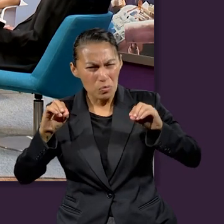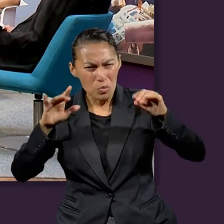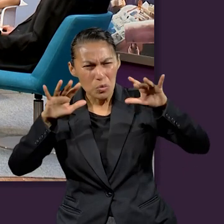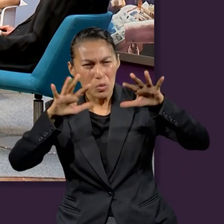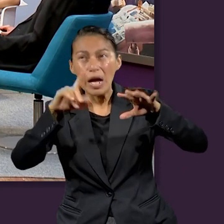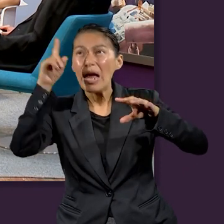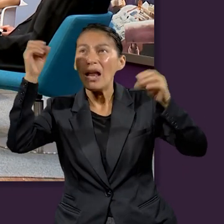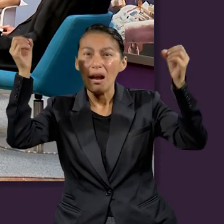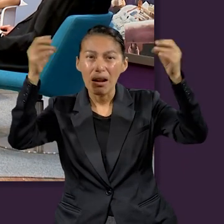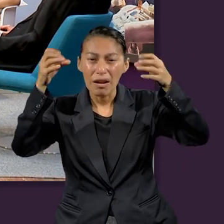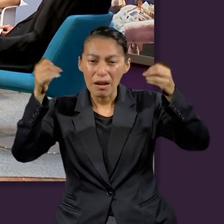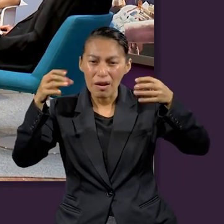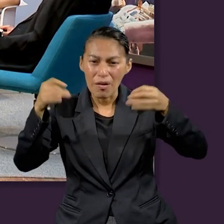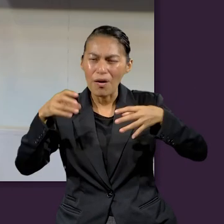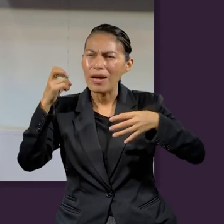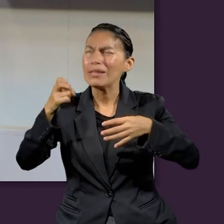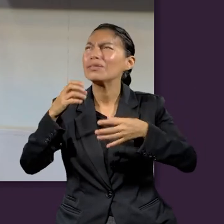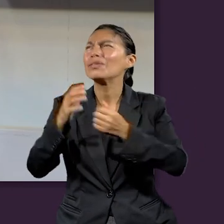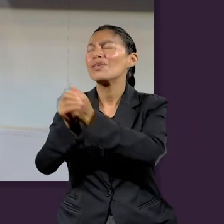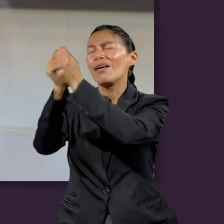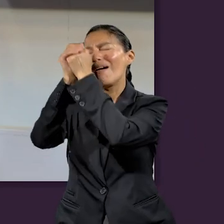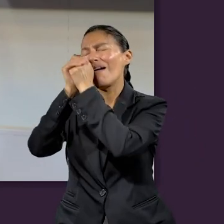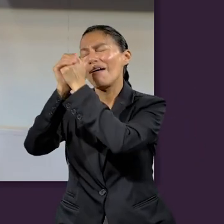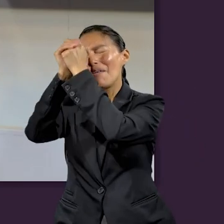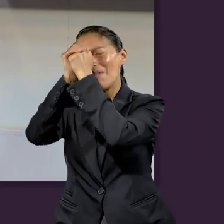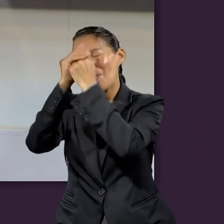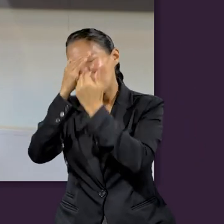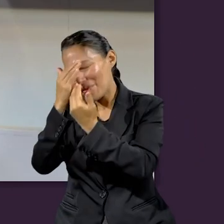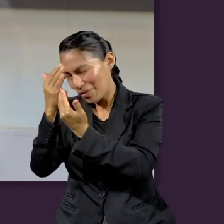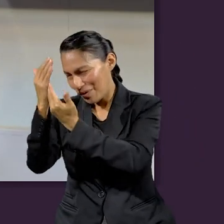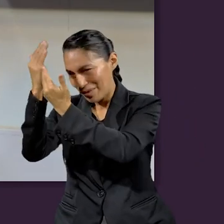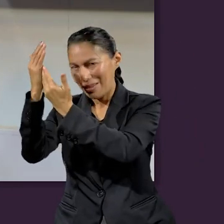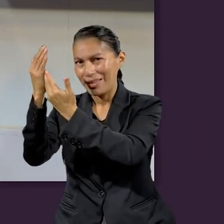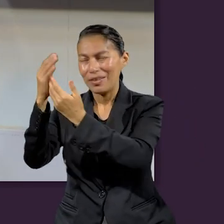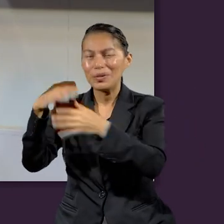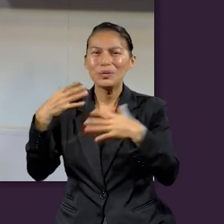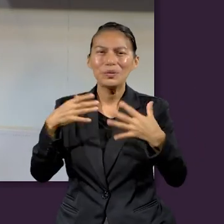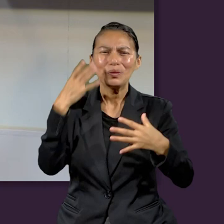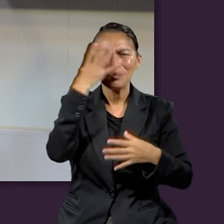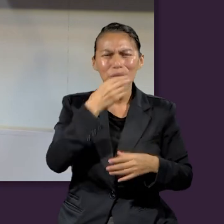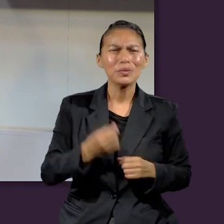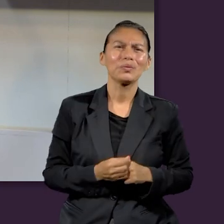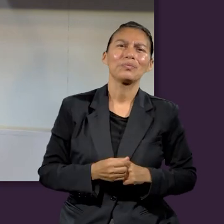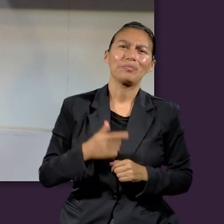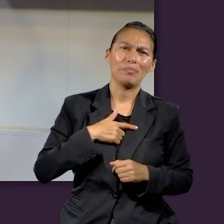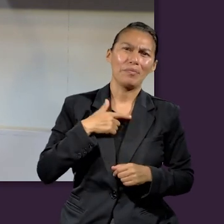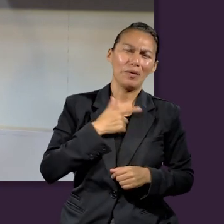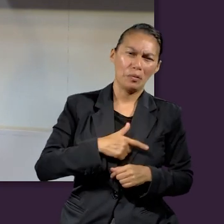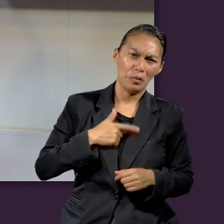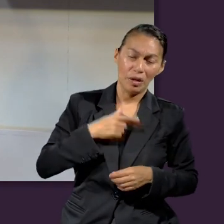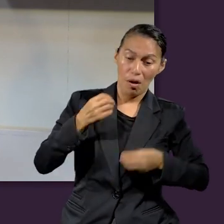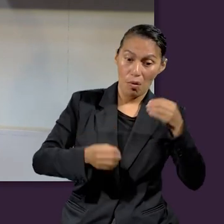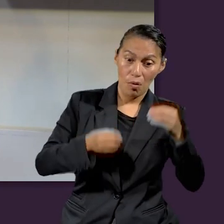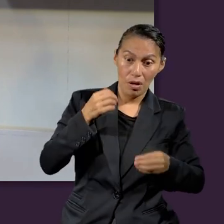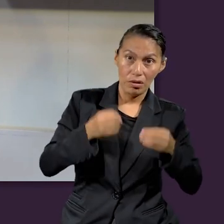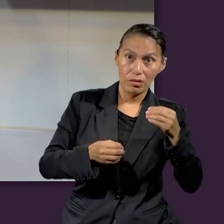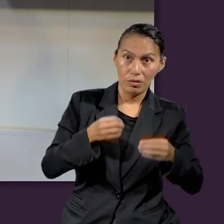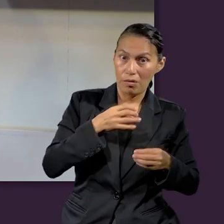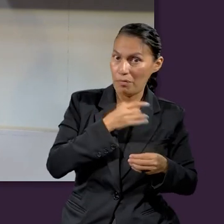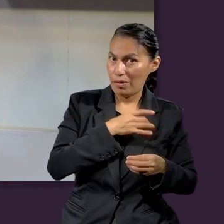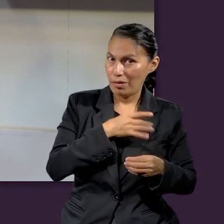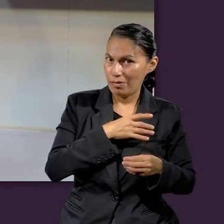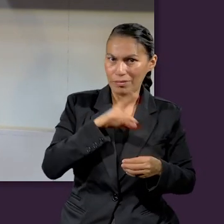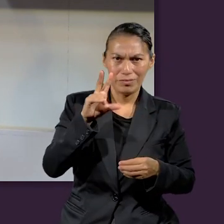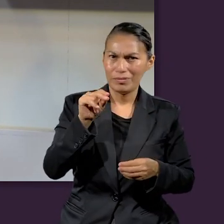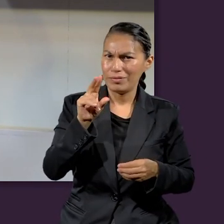fuentes de las aguas. Algo que a mí me encanta del juicio es que el juicio no es para tener miedo.